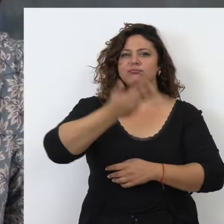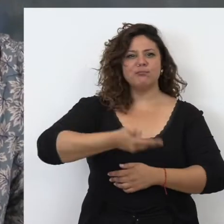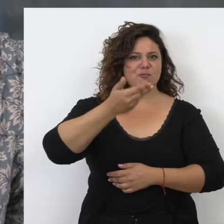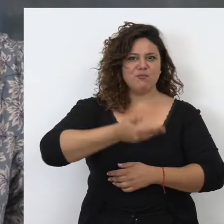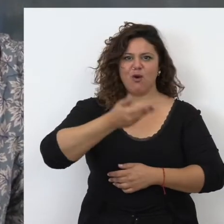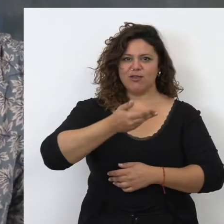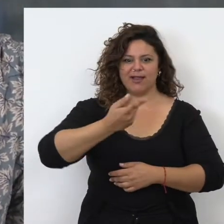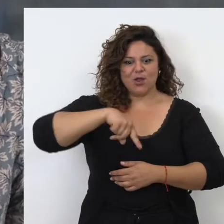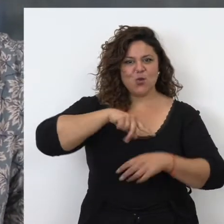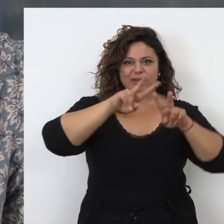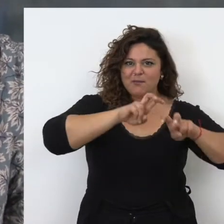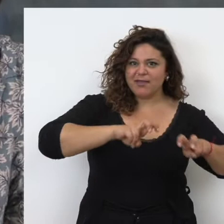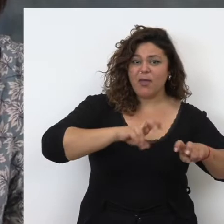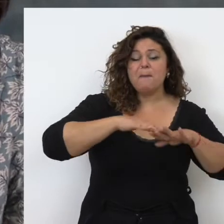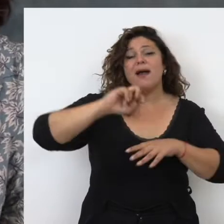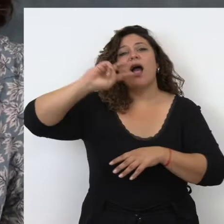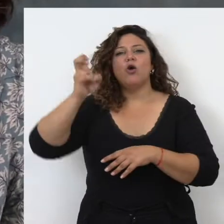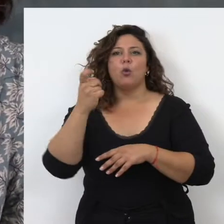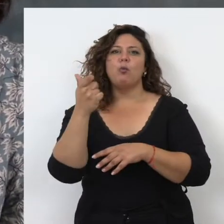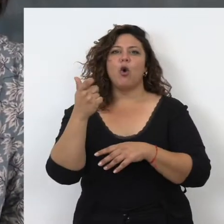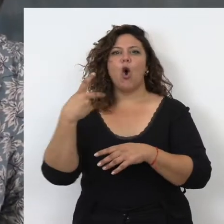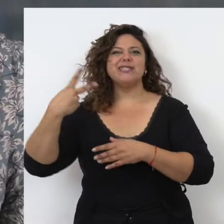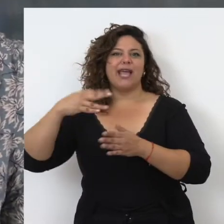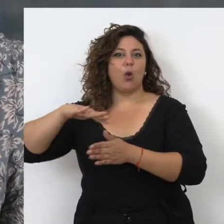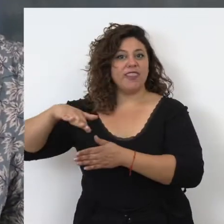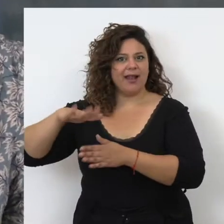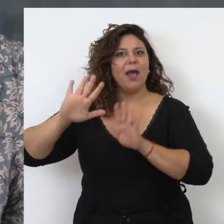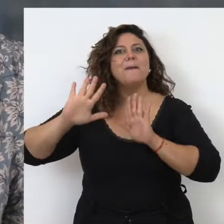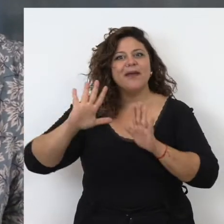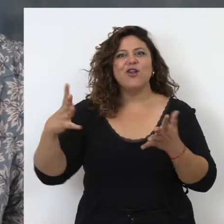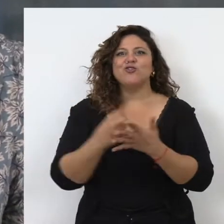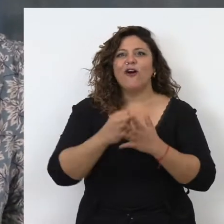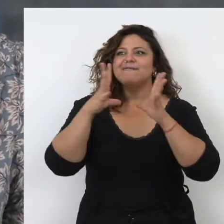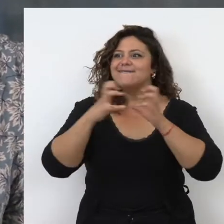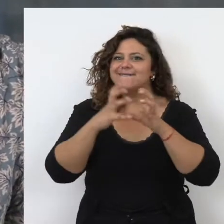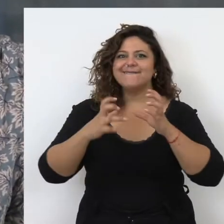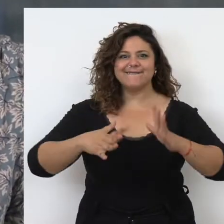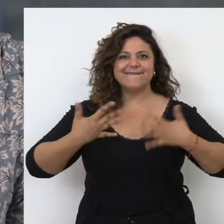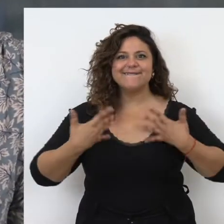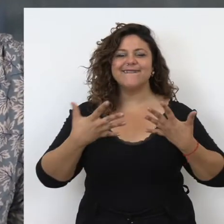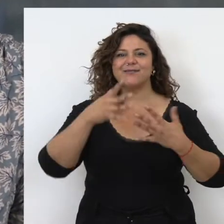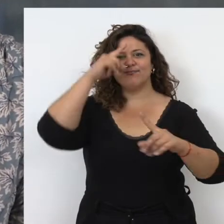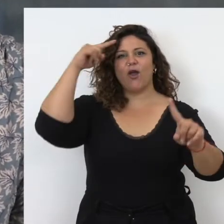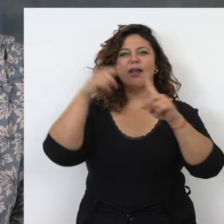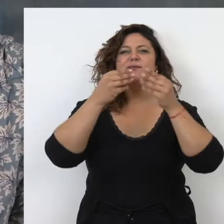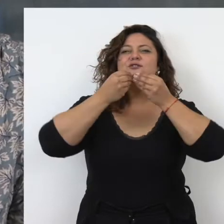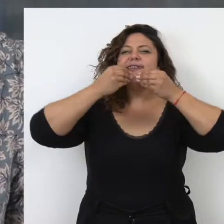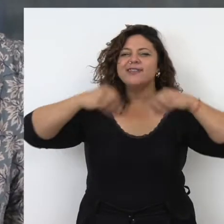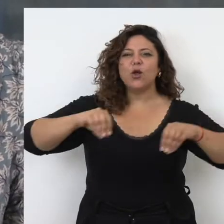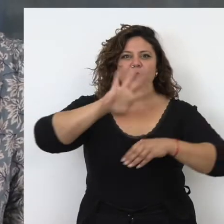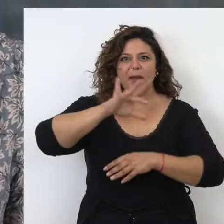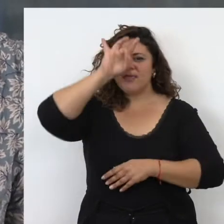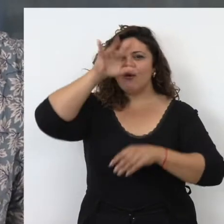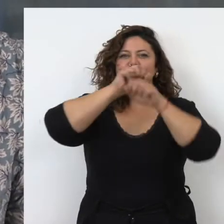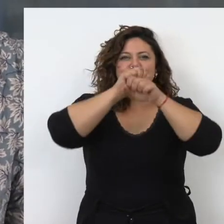fundamental de nuestra investigación, para otros es secundaria, pero sí que todos hemos compartido el entusiasmo por transmitir esta